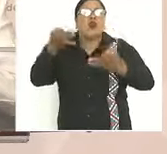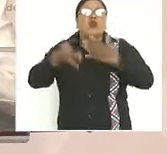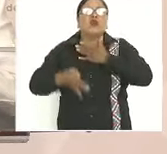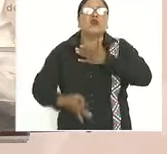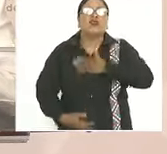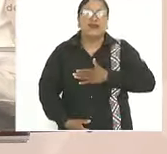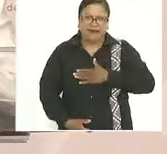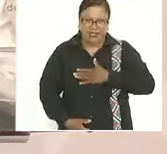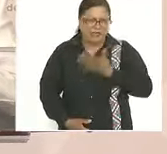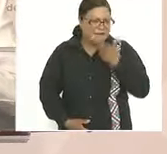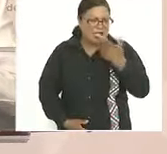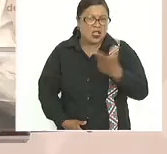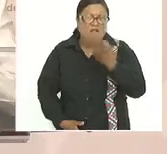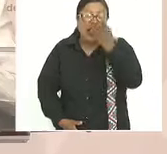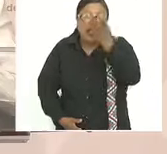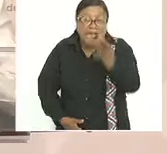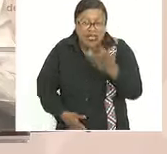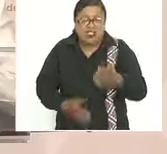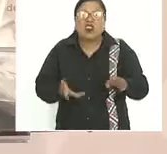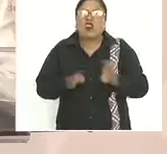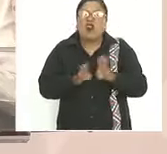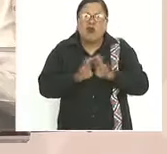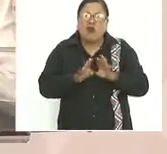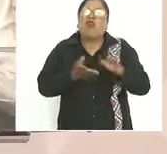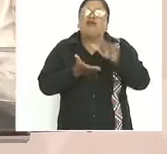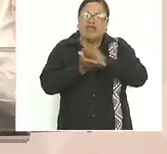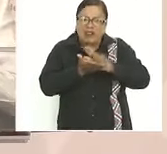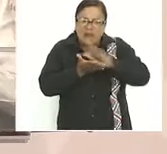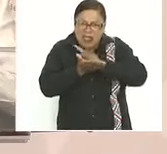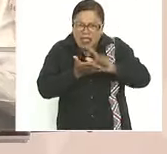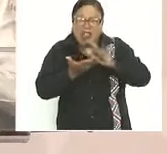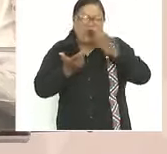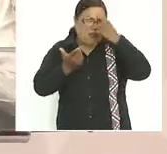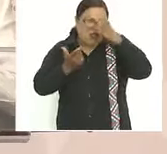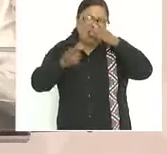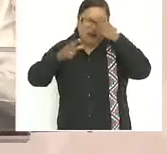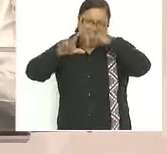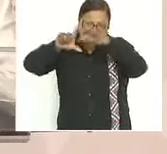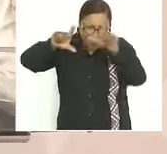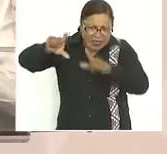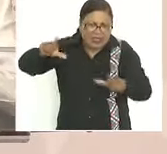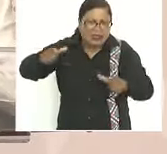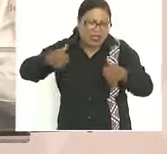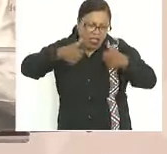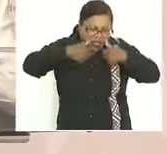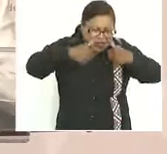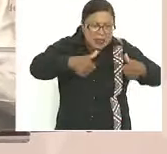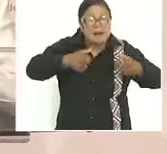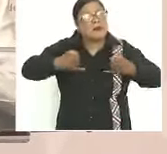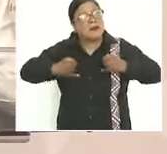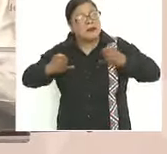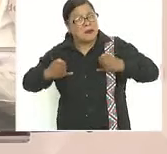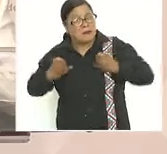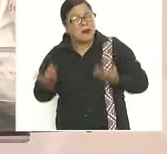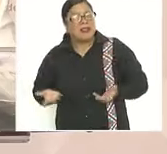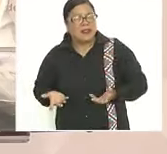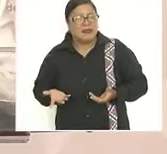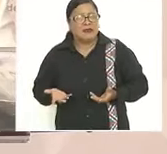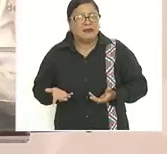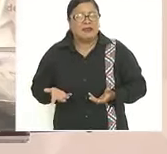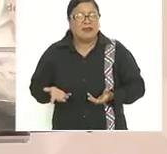venido serenando al país atendiendo a los jóvenes que haya más